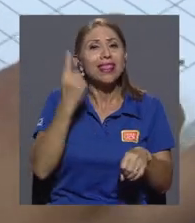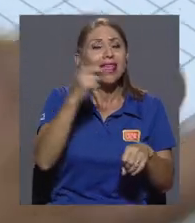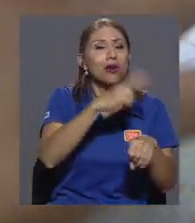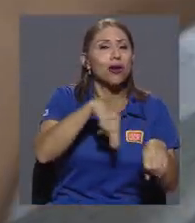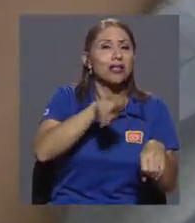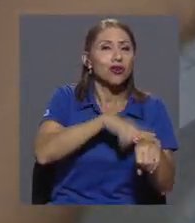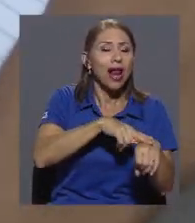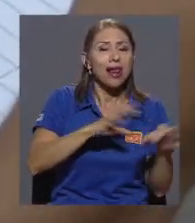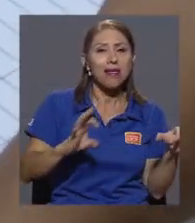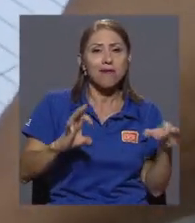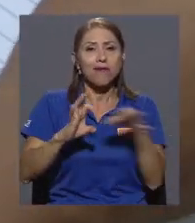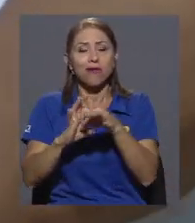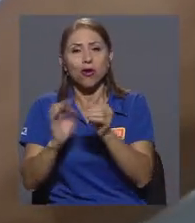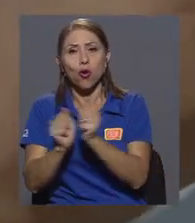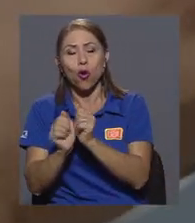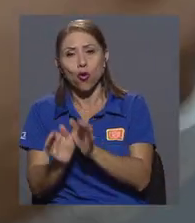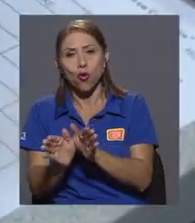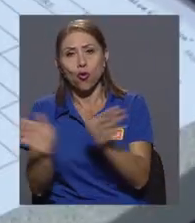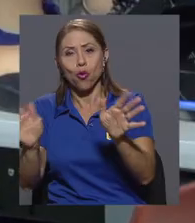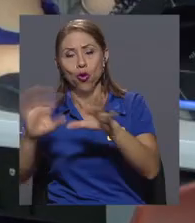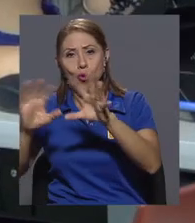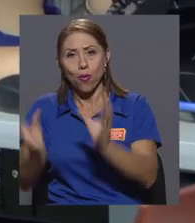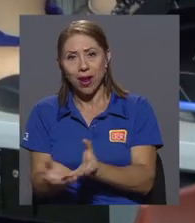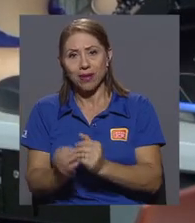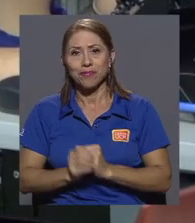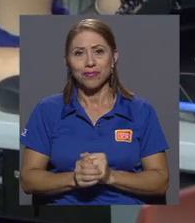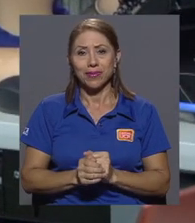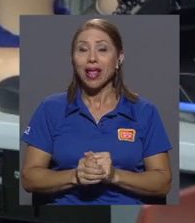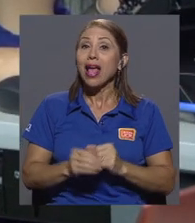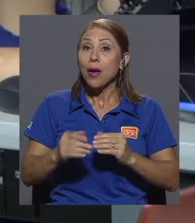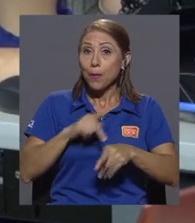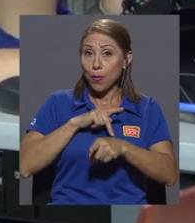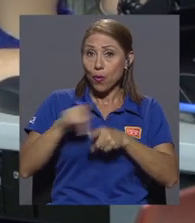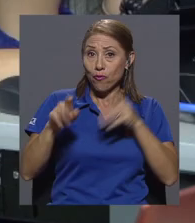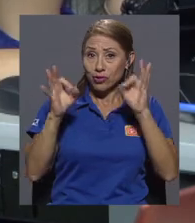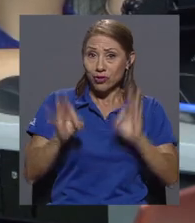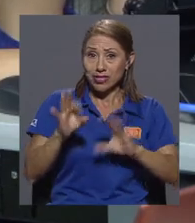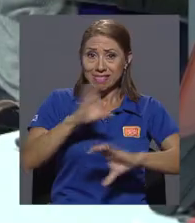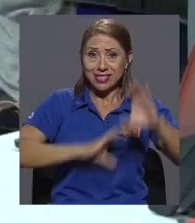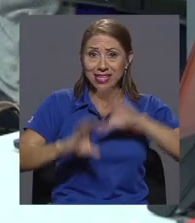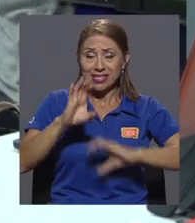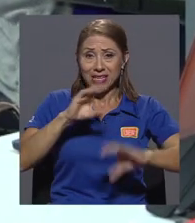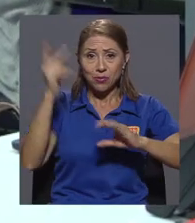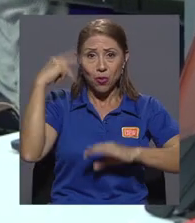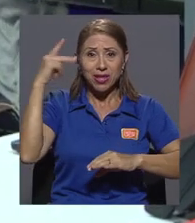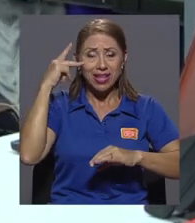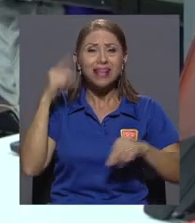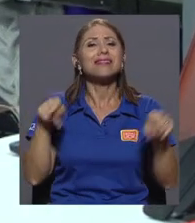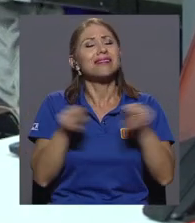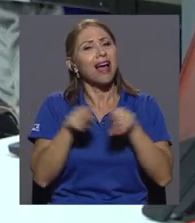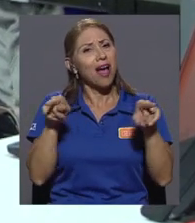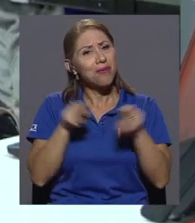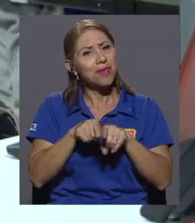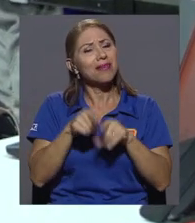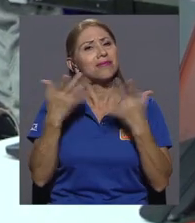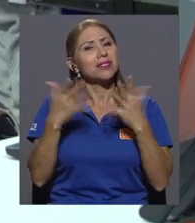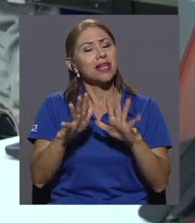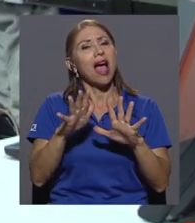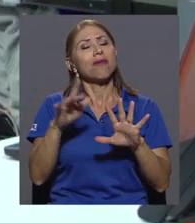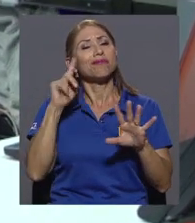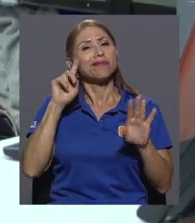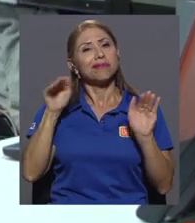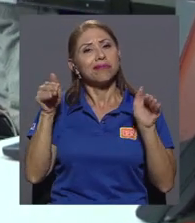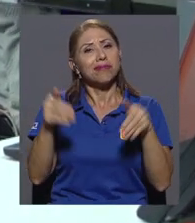global. El aporte de la profesionalización de las ciencias políticas también ha quedado plasmado desde la investigación,